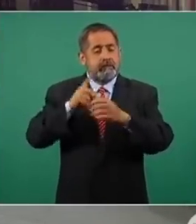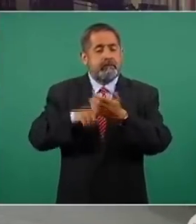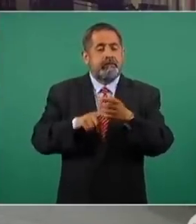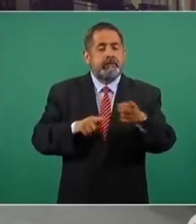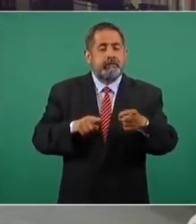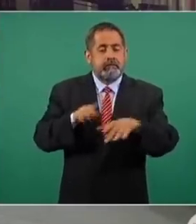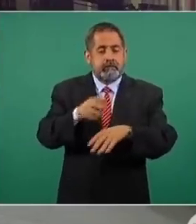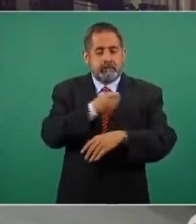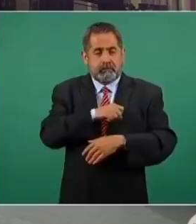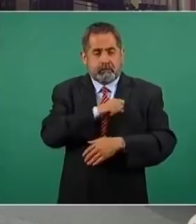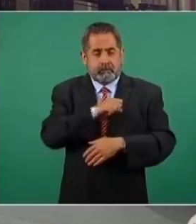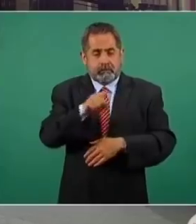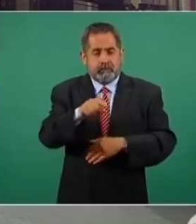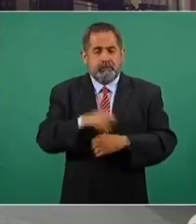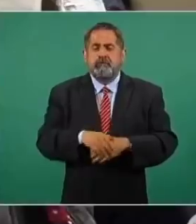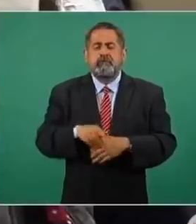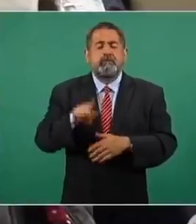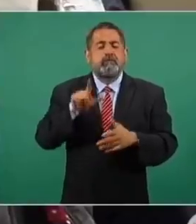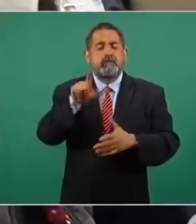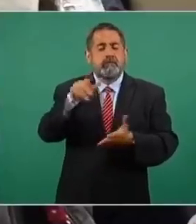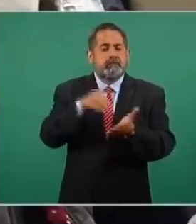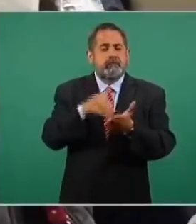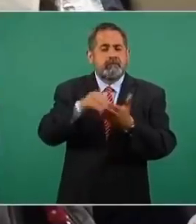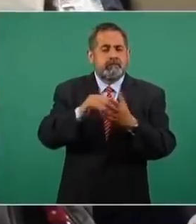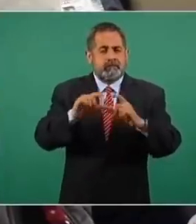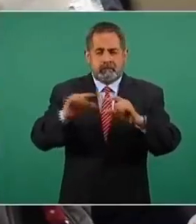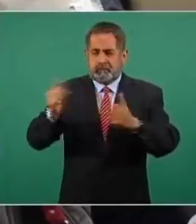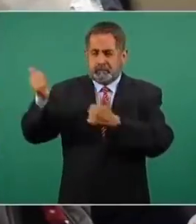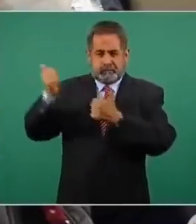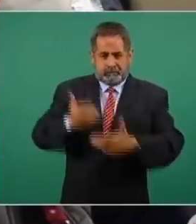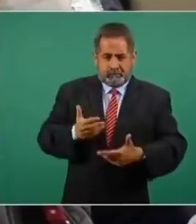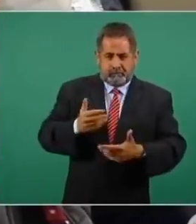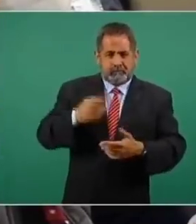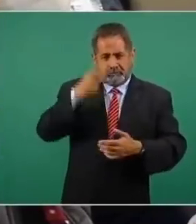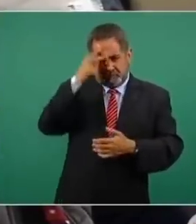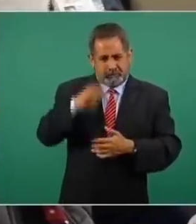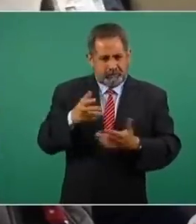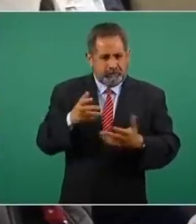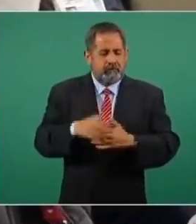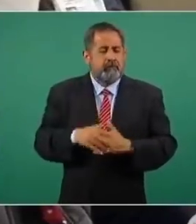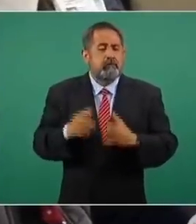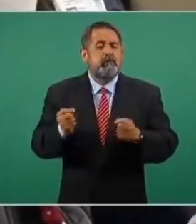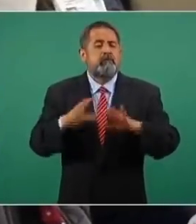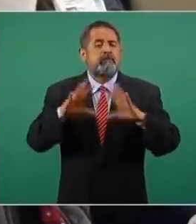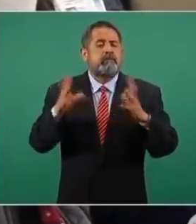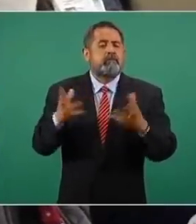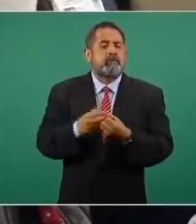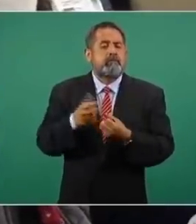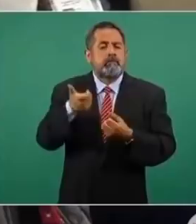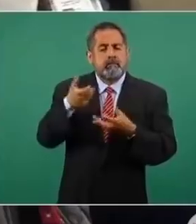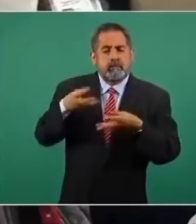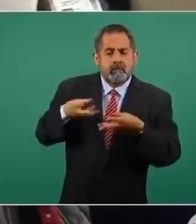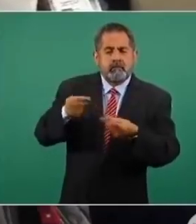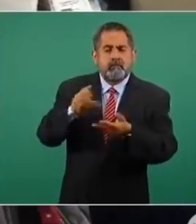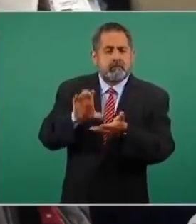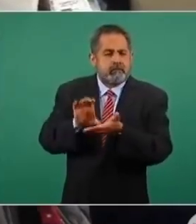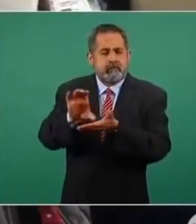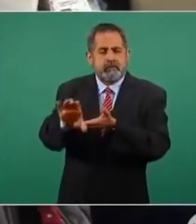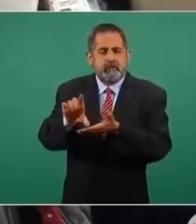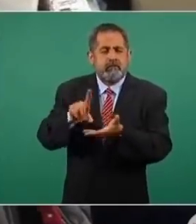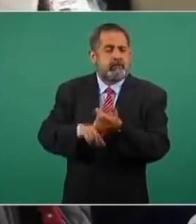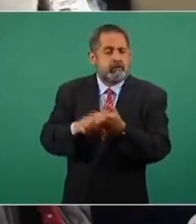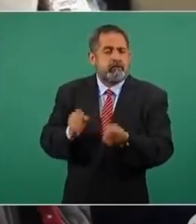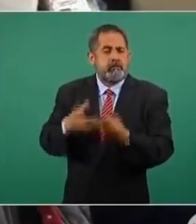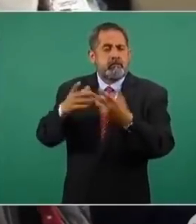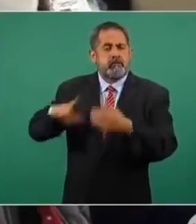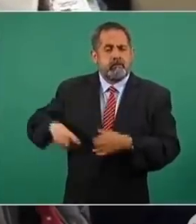la cuestión de salud de los 17 millones de vacunas que han llegado a México ¿cuánto representan en gasto o cuánto han representado en